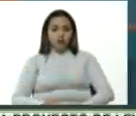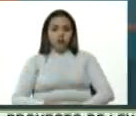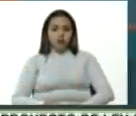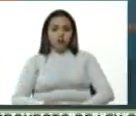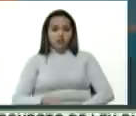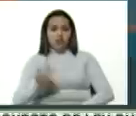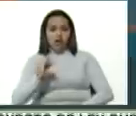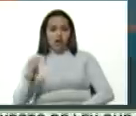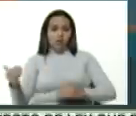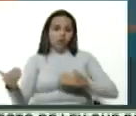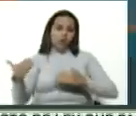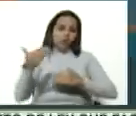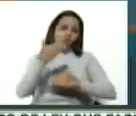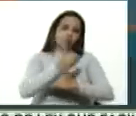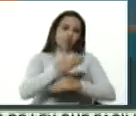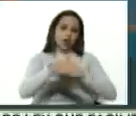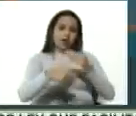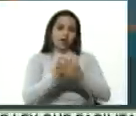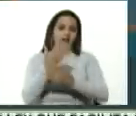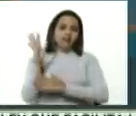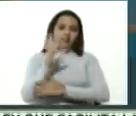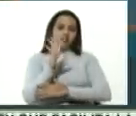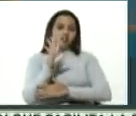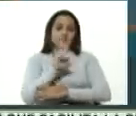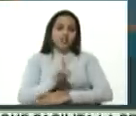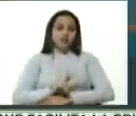trasladaron hasta Venezuela con gasolina.